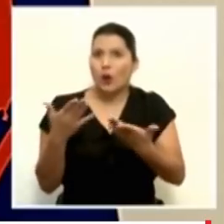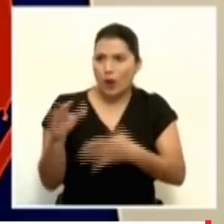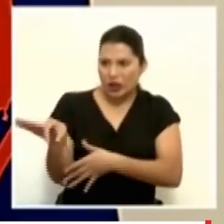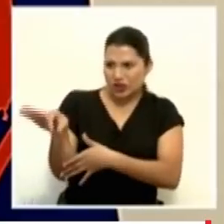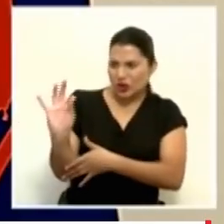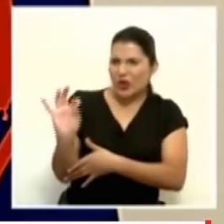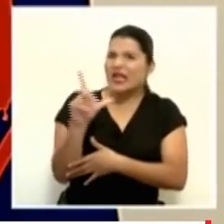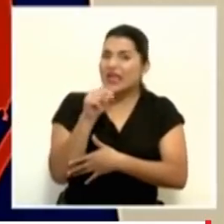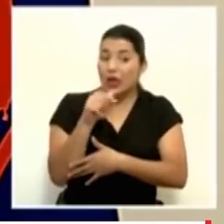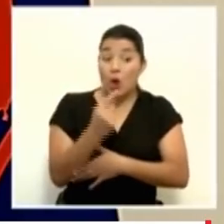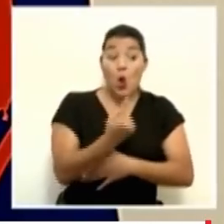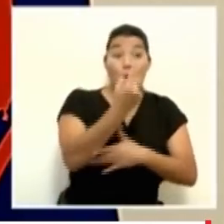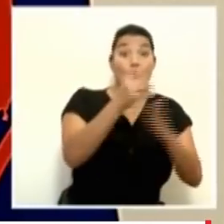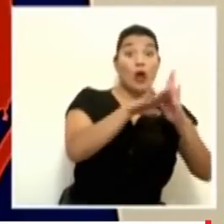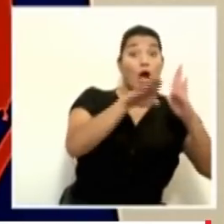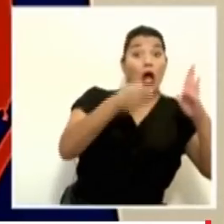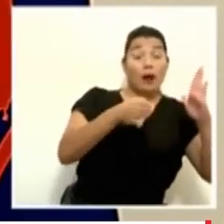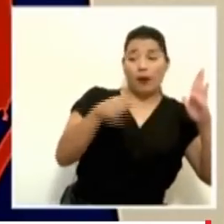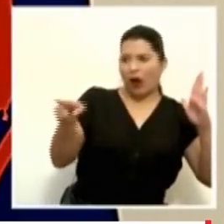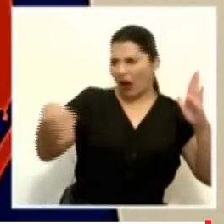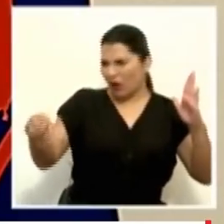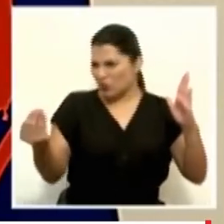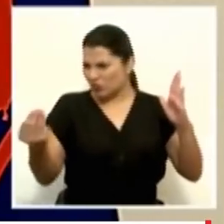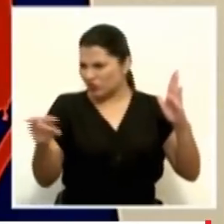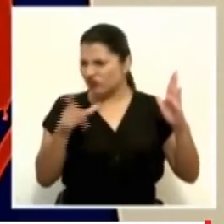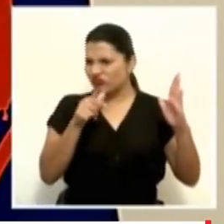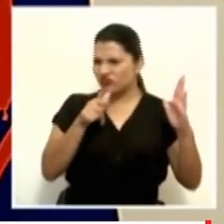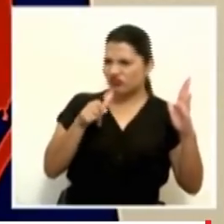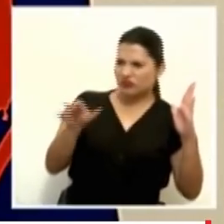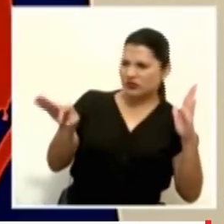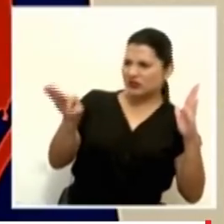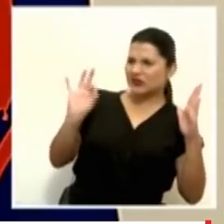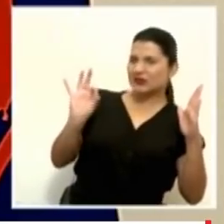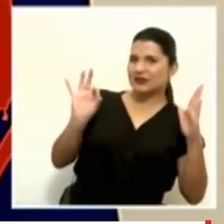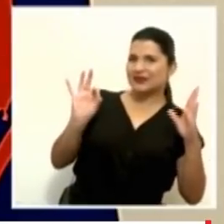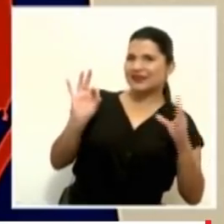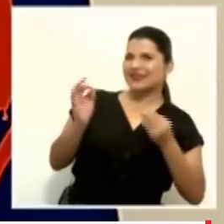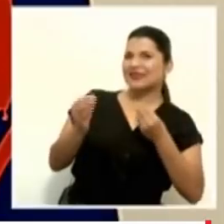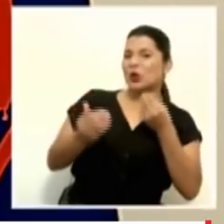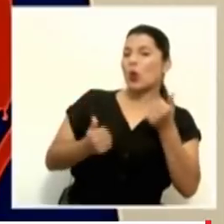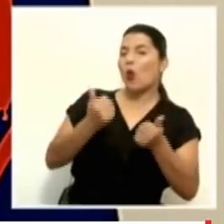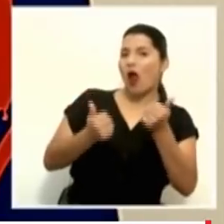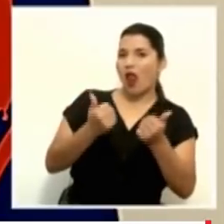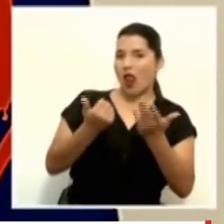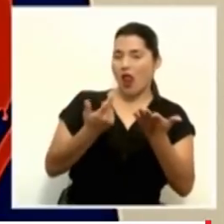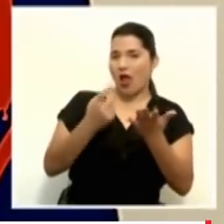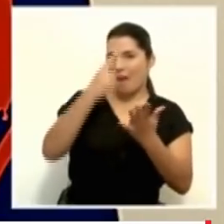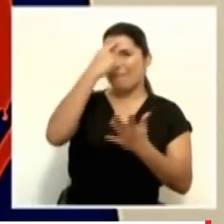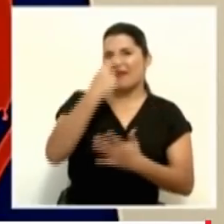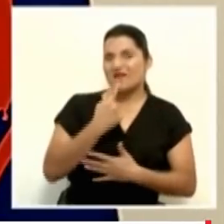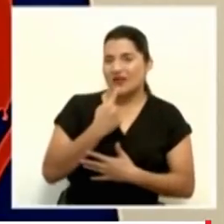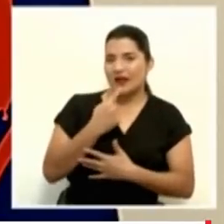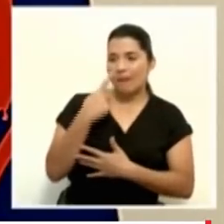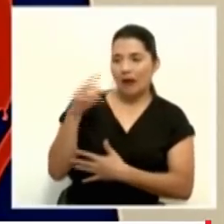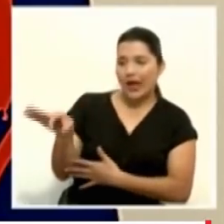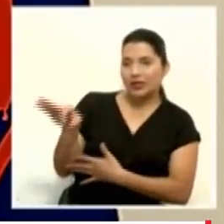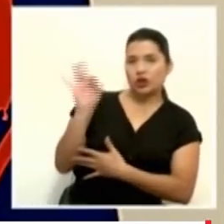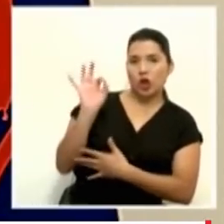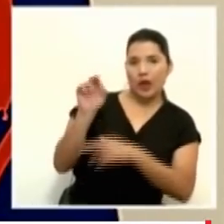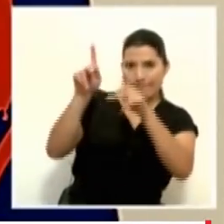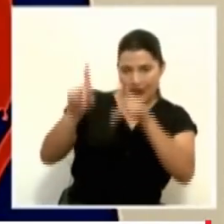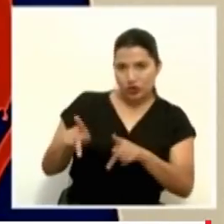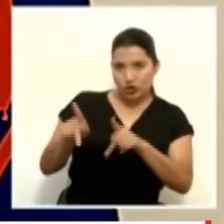recibiría la atención si llegáramos a ese punto? Bueno, estos son criterios de que